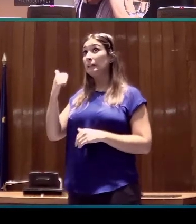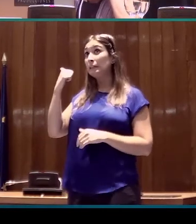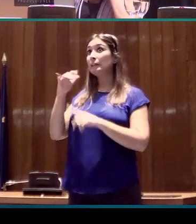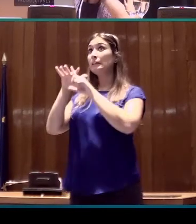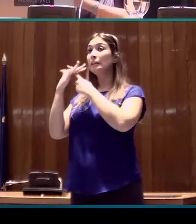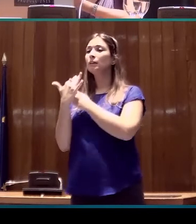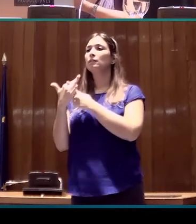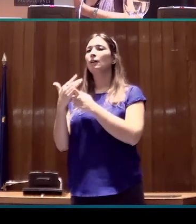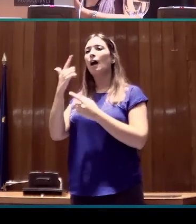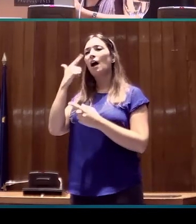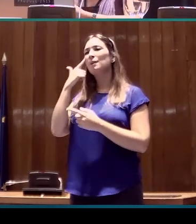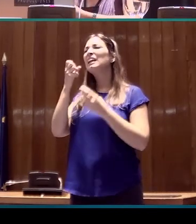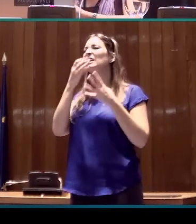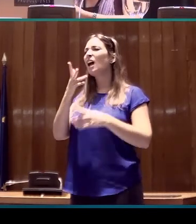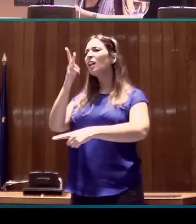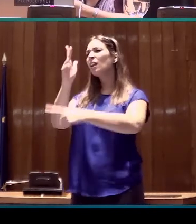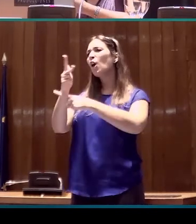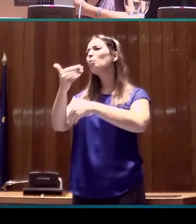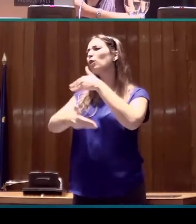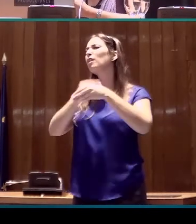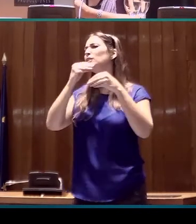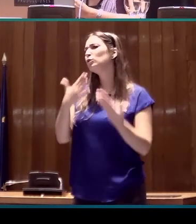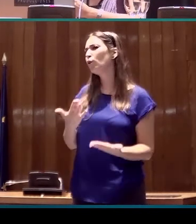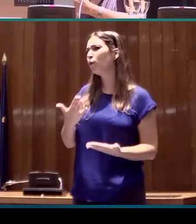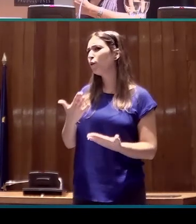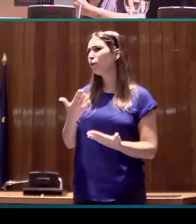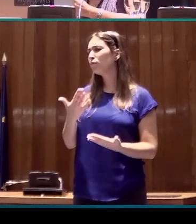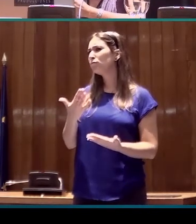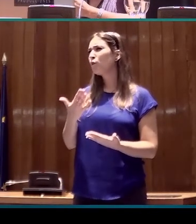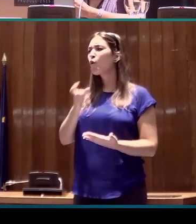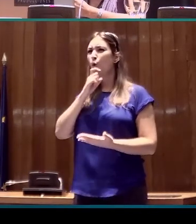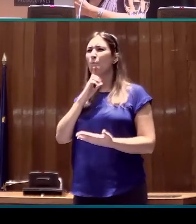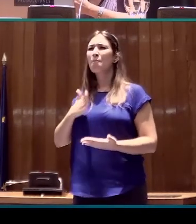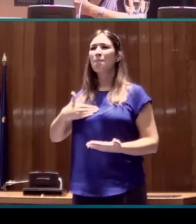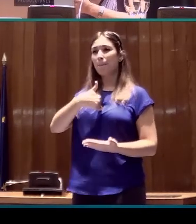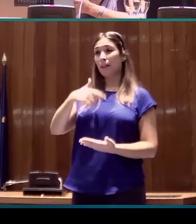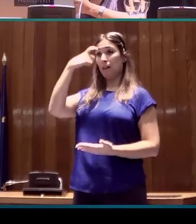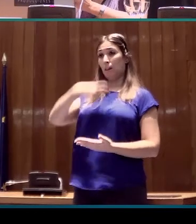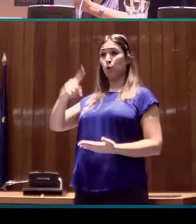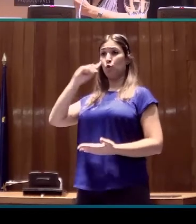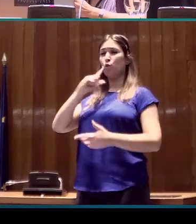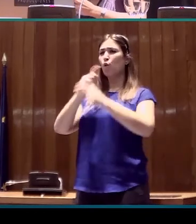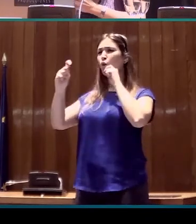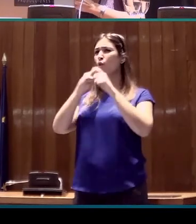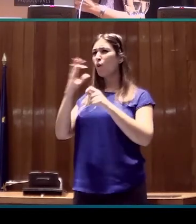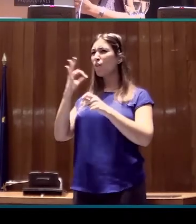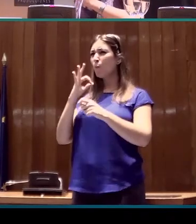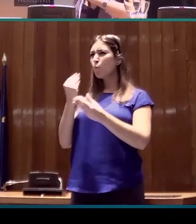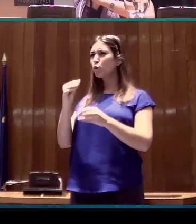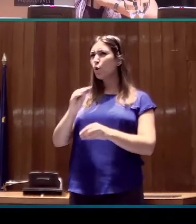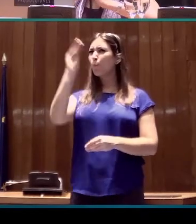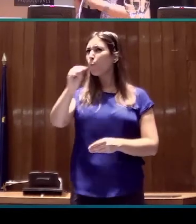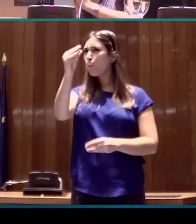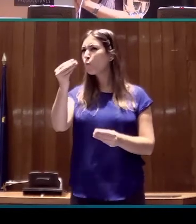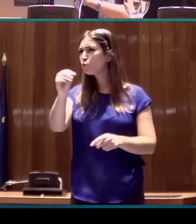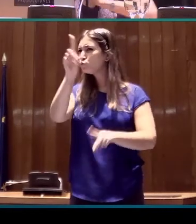el proceso de grabaciones, cuál tiene que ser la intervención o el papel del entrevistador sordo, si tiene que intervenir mucho. En algunos